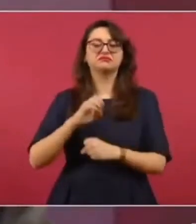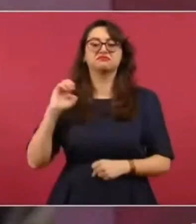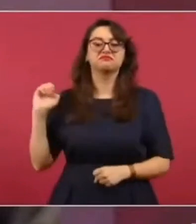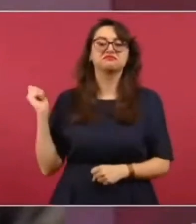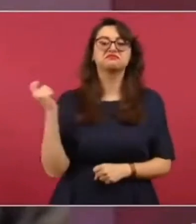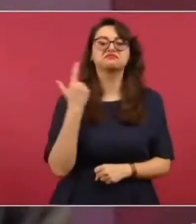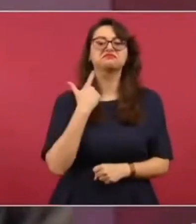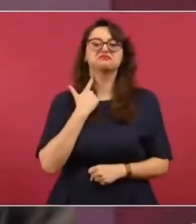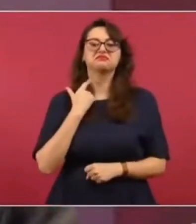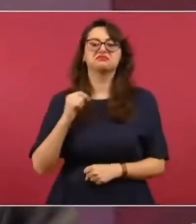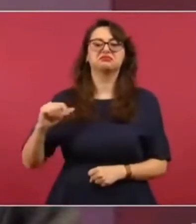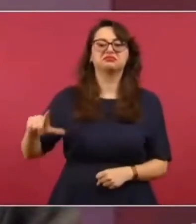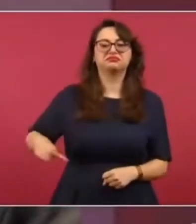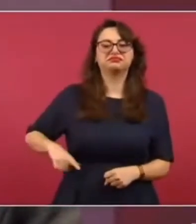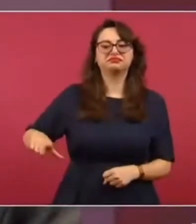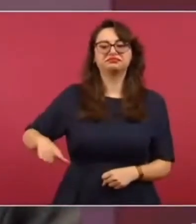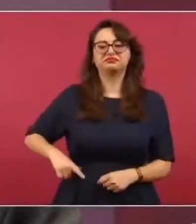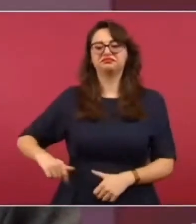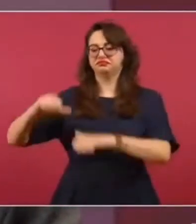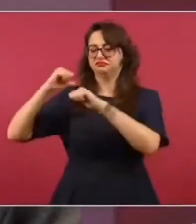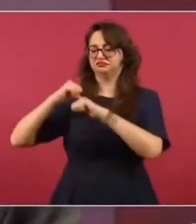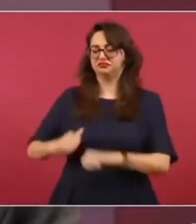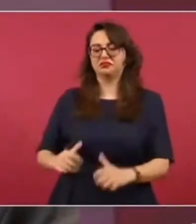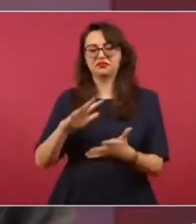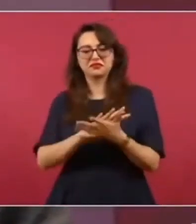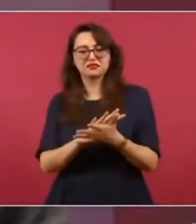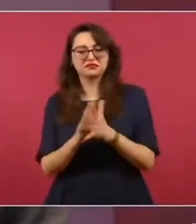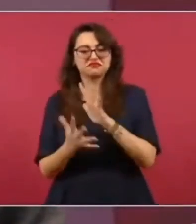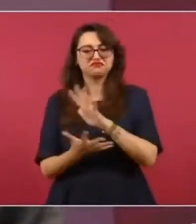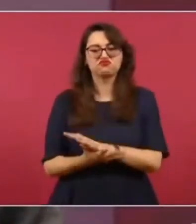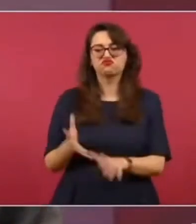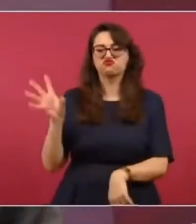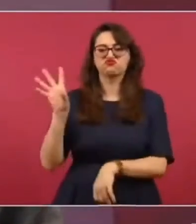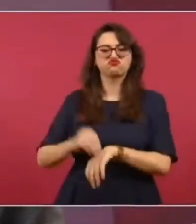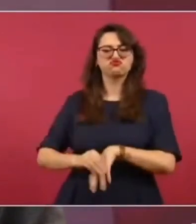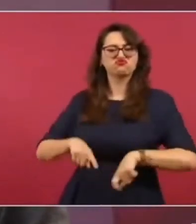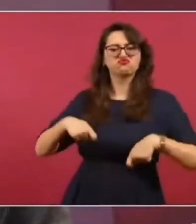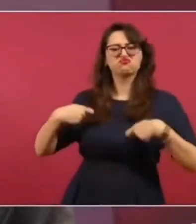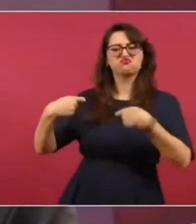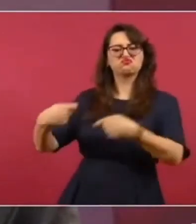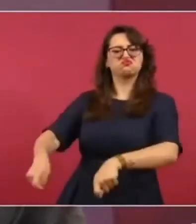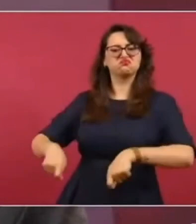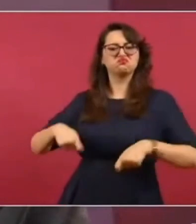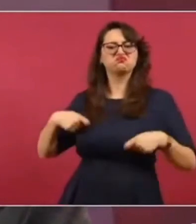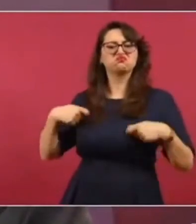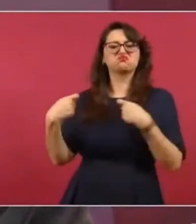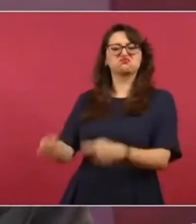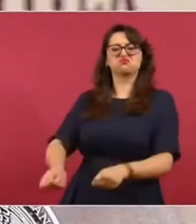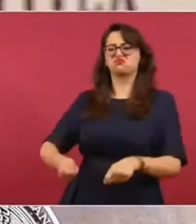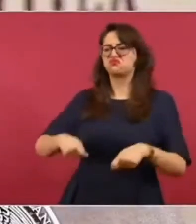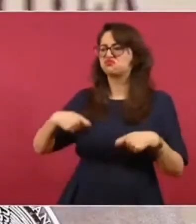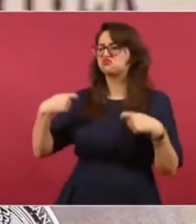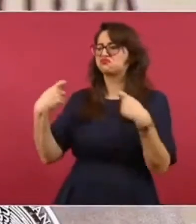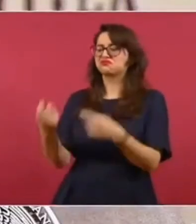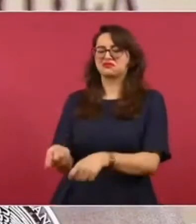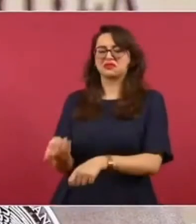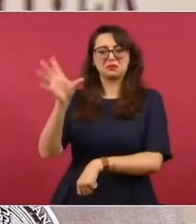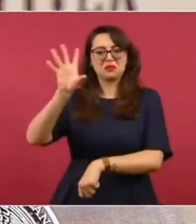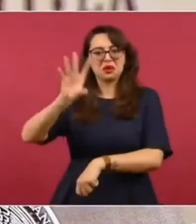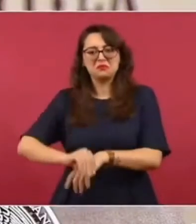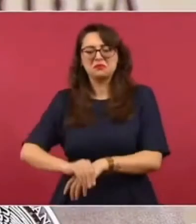autoridades. Se les otorgaron permisos a modo, sin ningún dictamen ambiental.